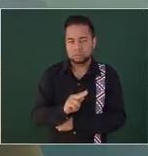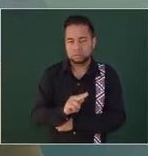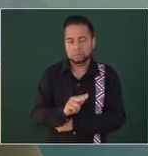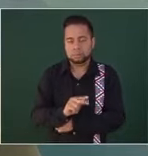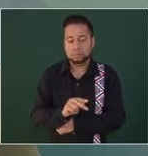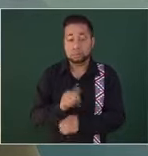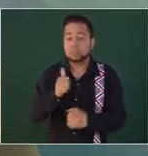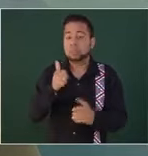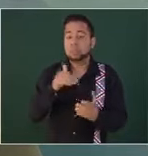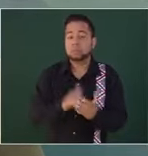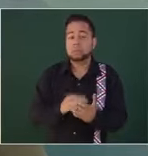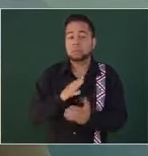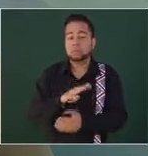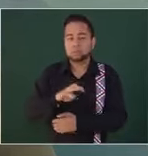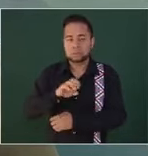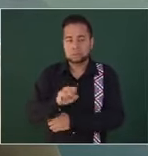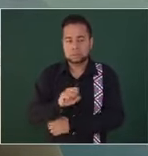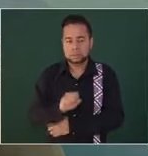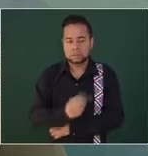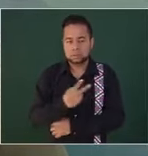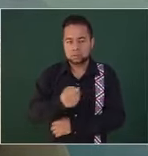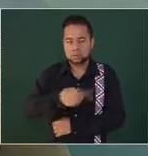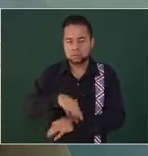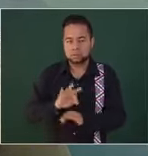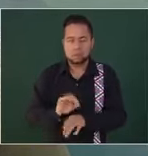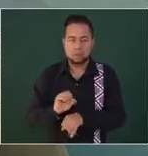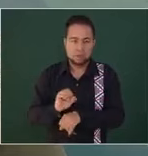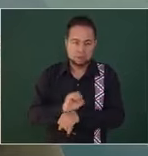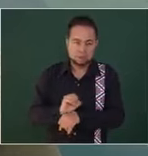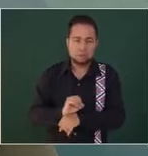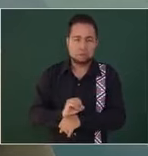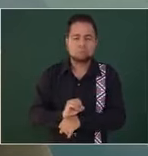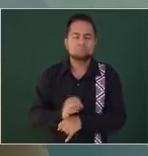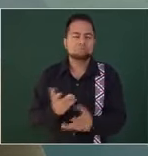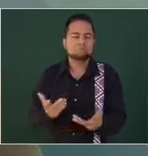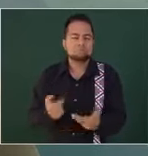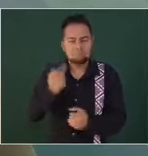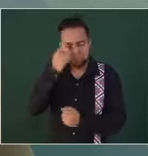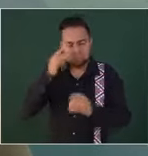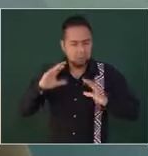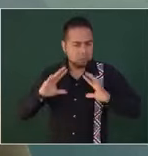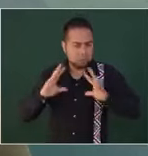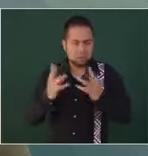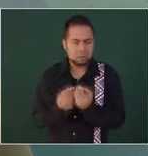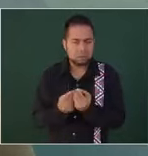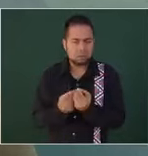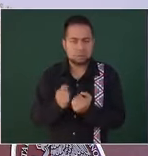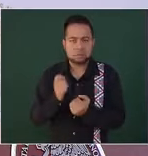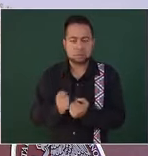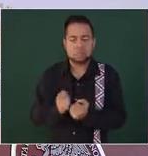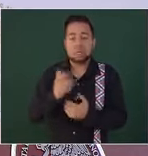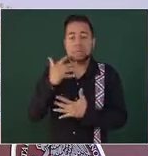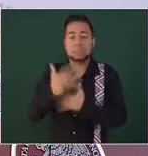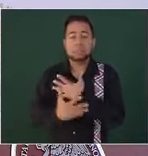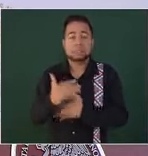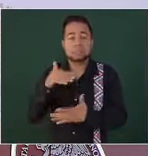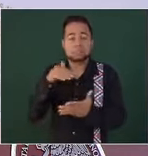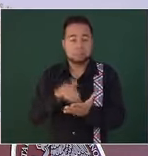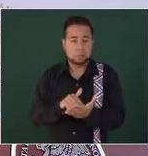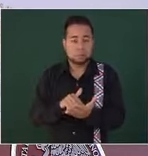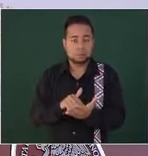seis mil 462 son operativos, para hacer un total de 15 mil